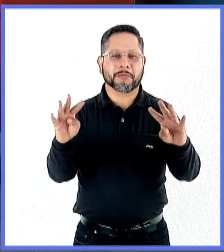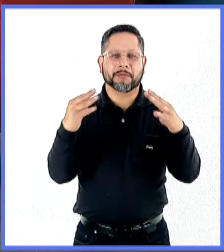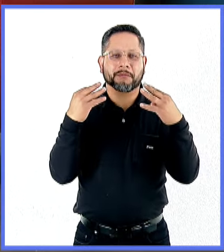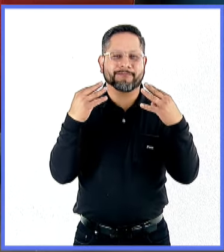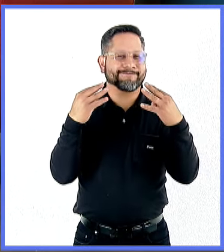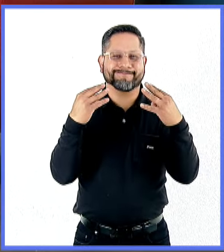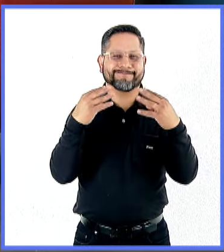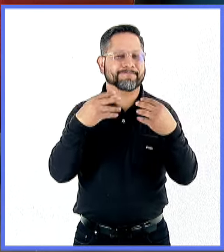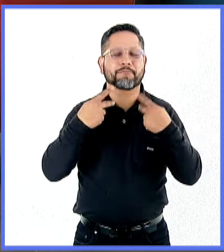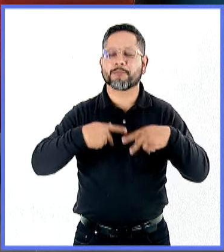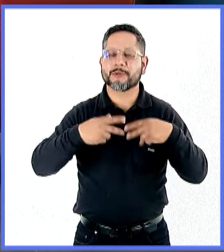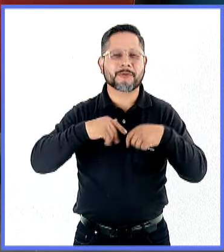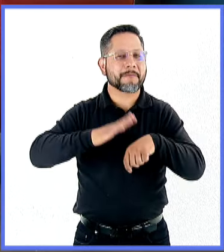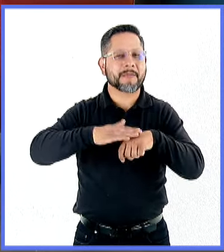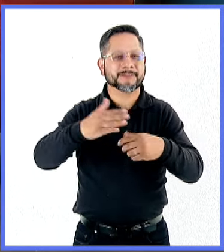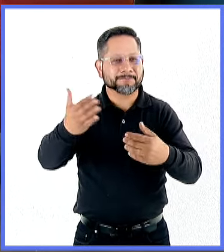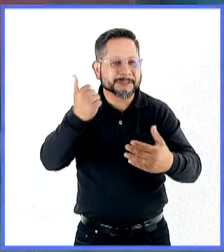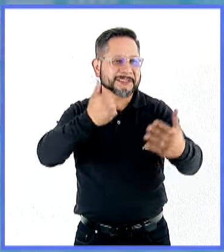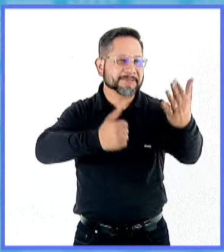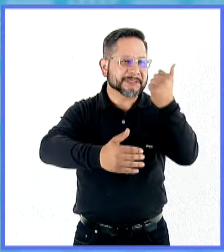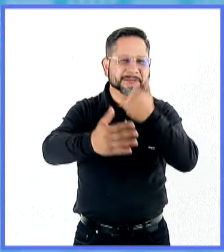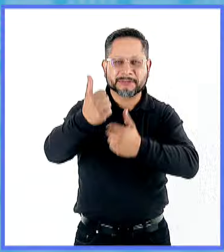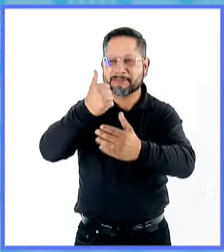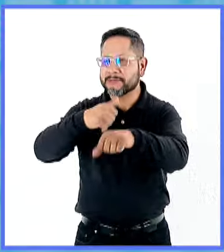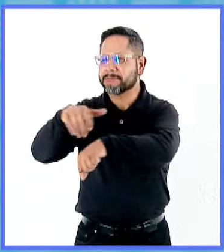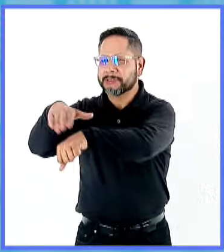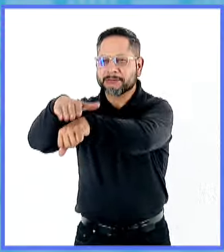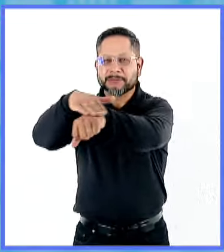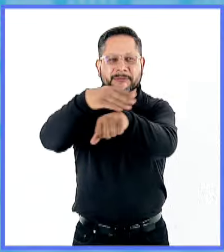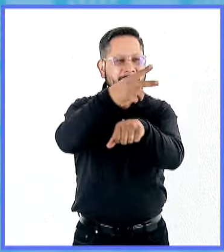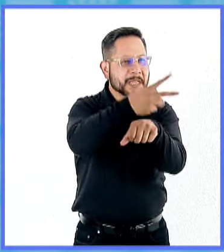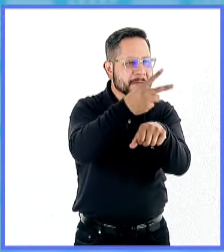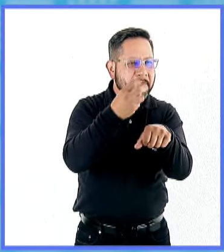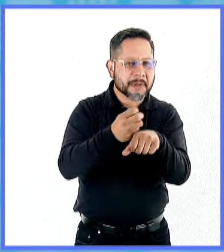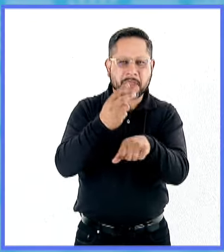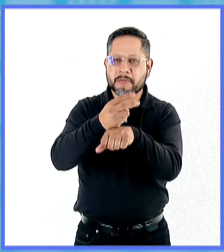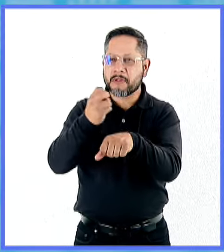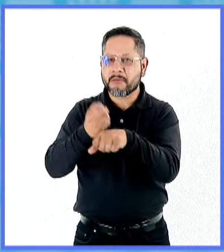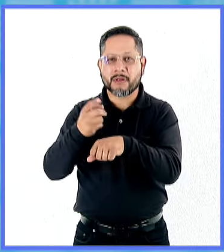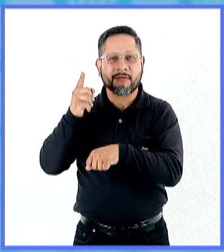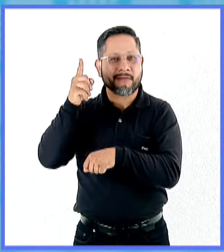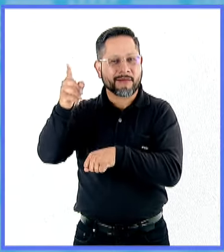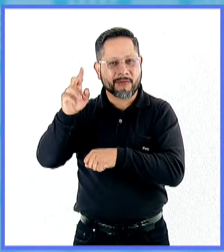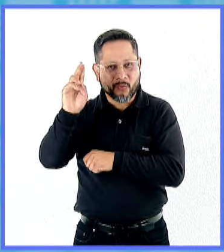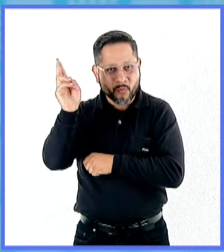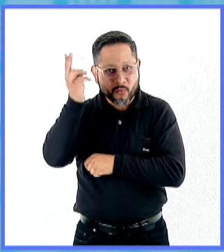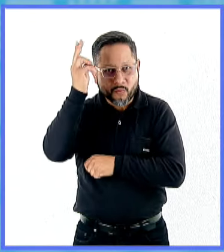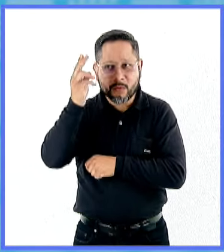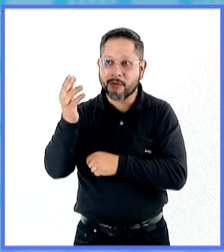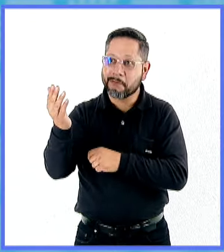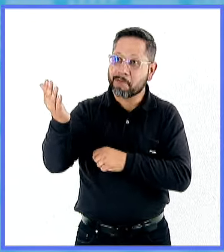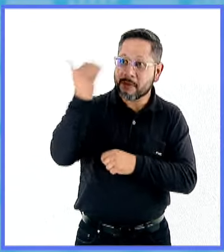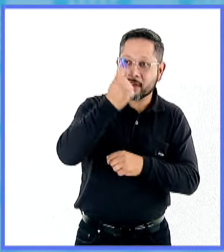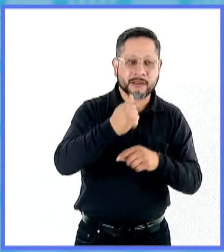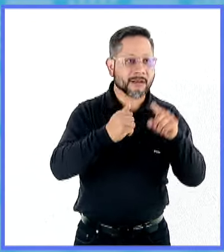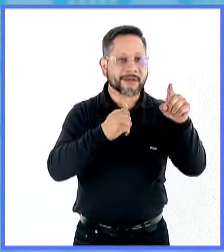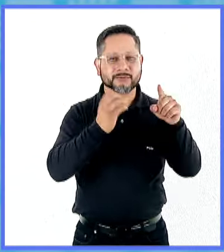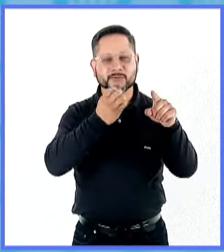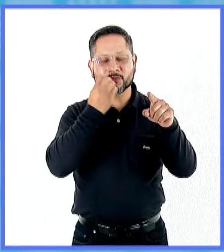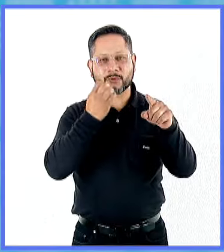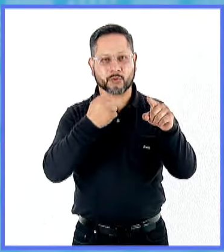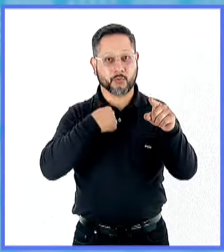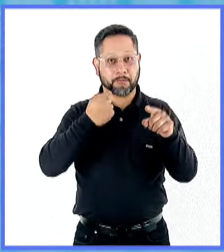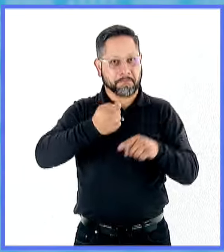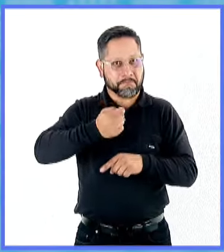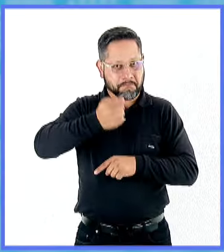gente. Entonces empezamos a visitar a todas las dependencias universitarias a las que primero se nos ocurrían. Me acuerdo que a donde